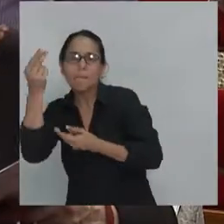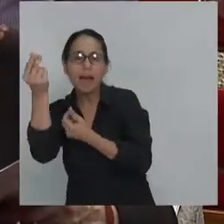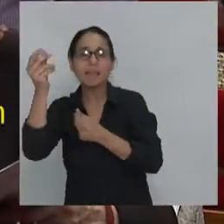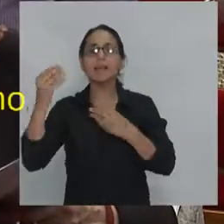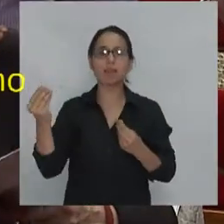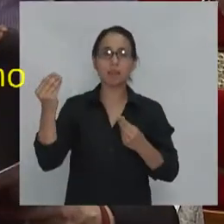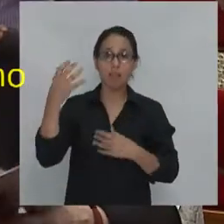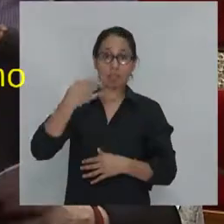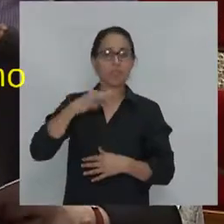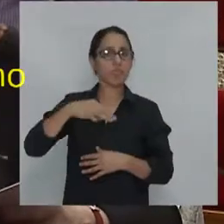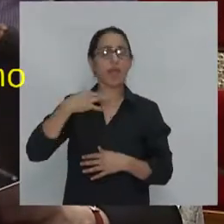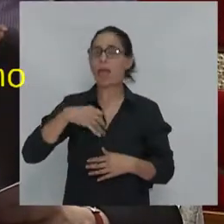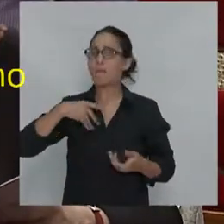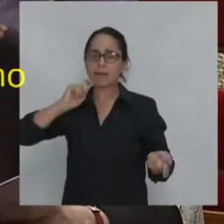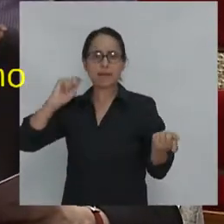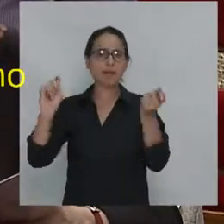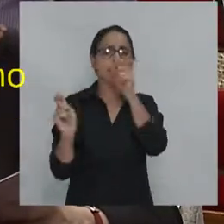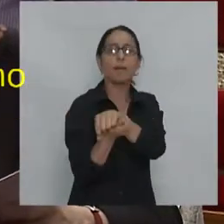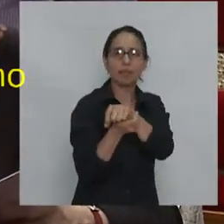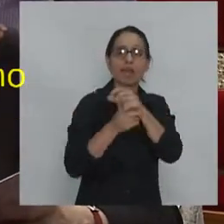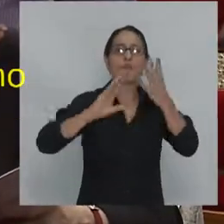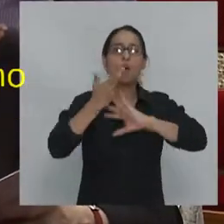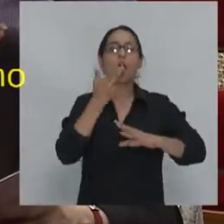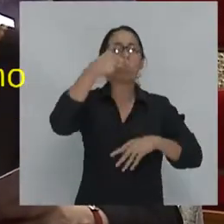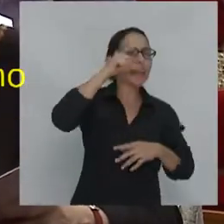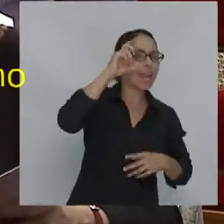diferente del modelo neoliberal del mundo.